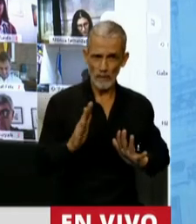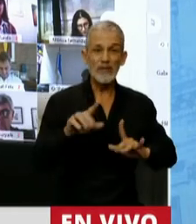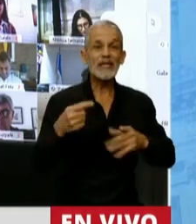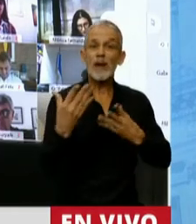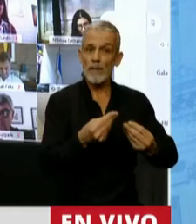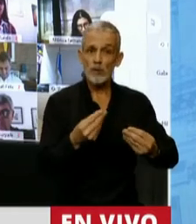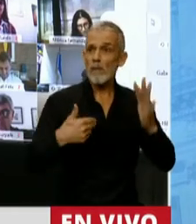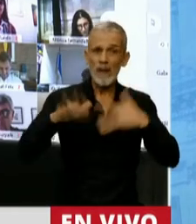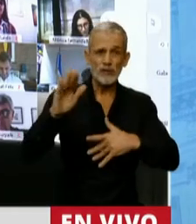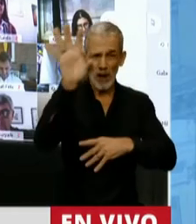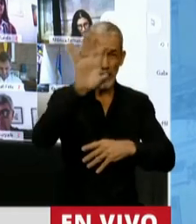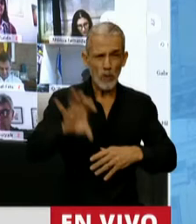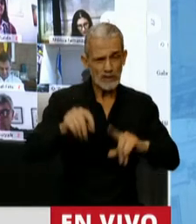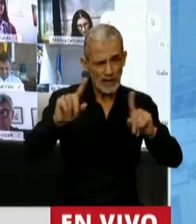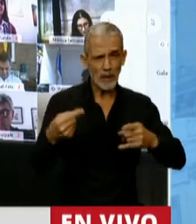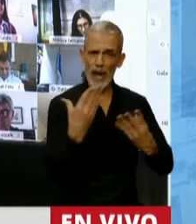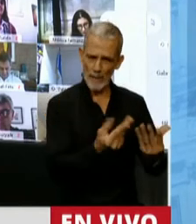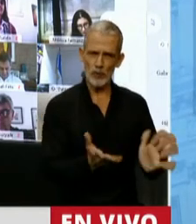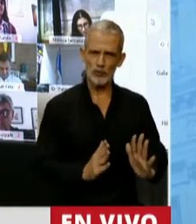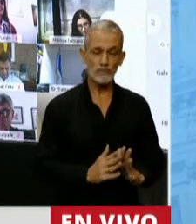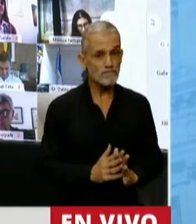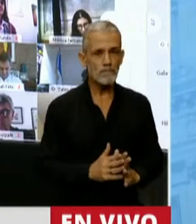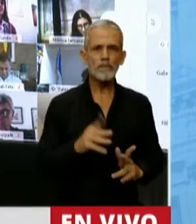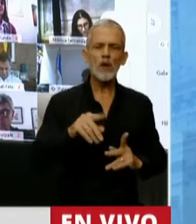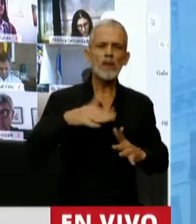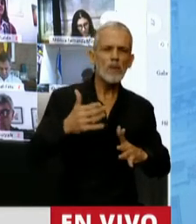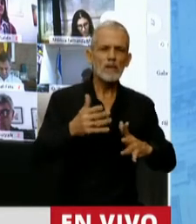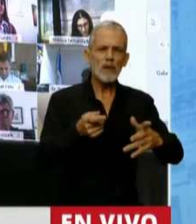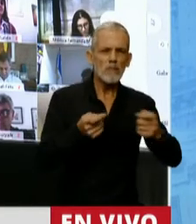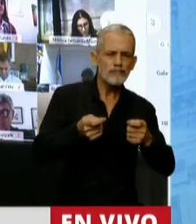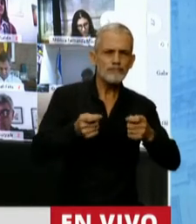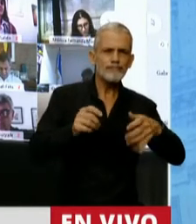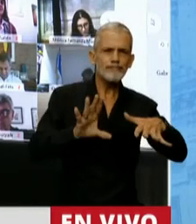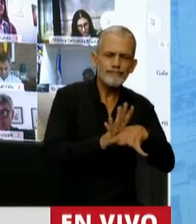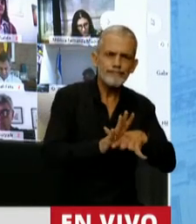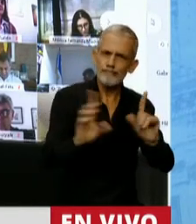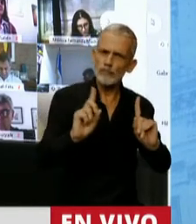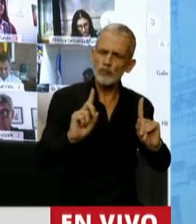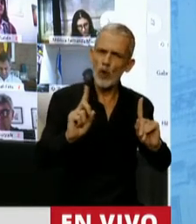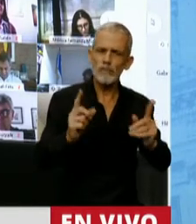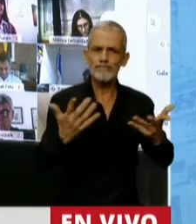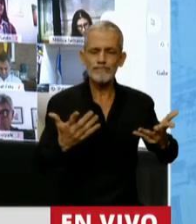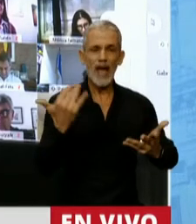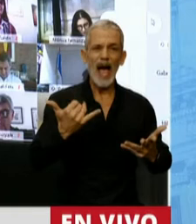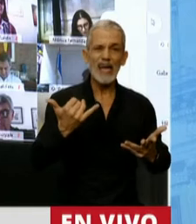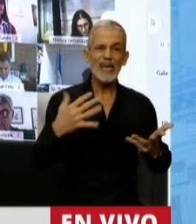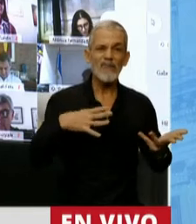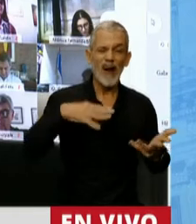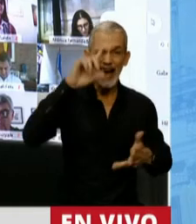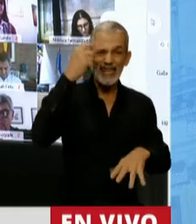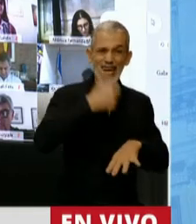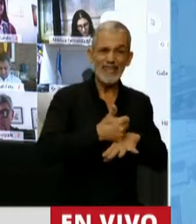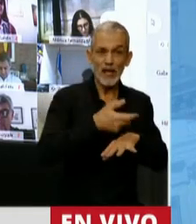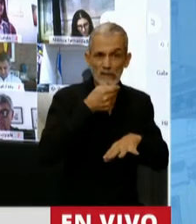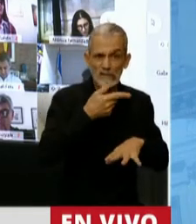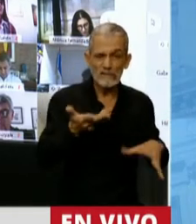obviamente de la mayoría de las provincias. Pero no hubo una regulación razonable, hay una ausencia del Estado Nacional,